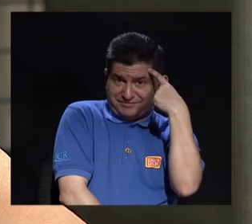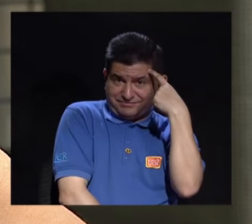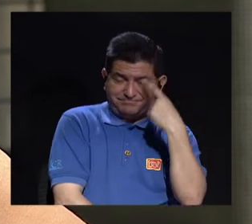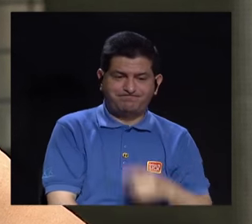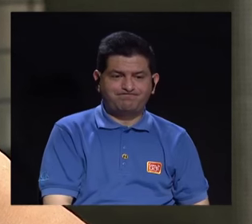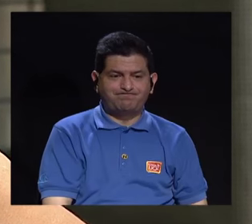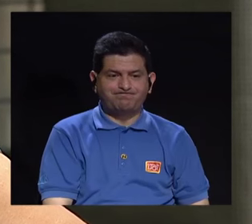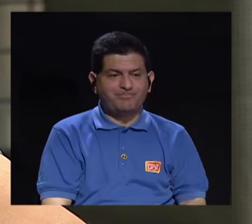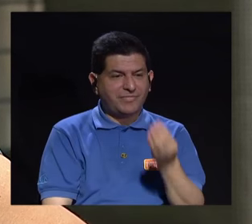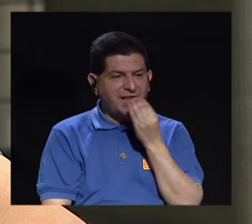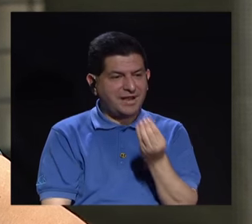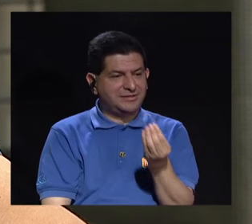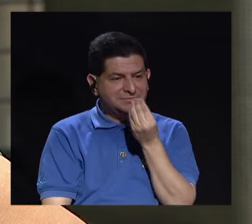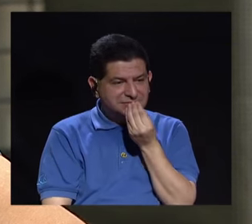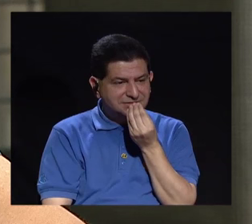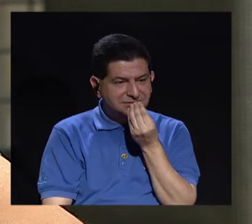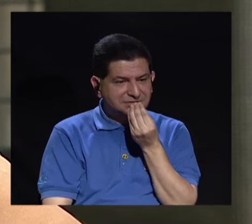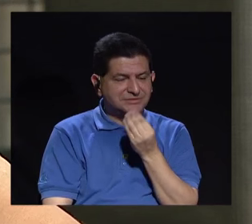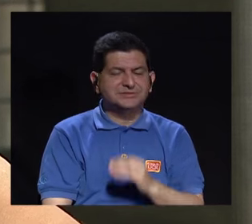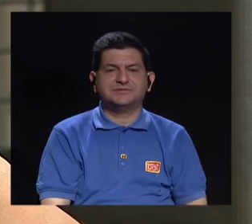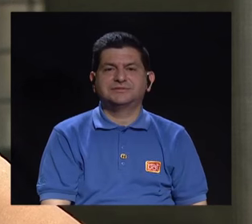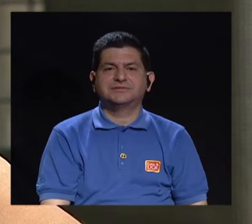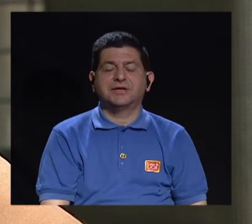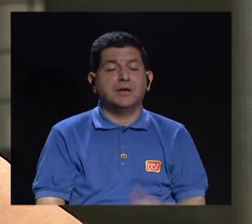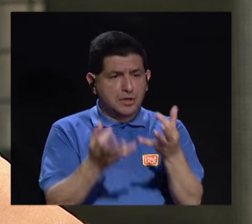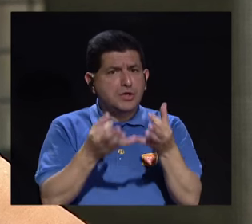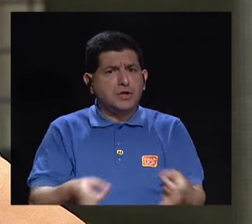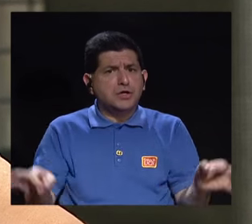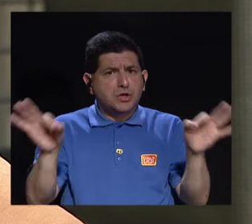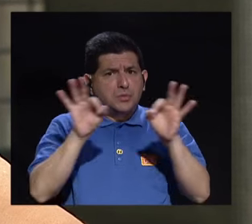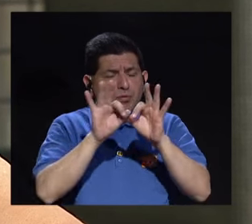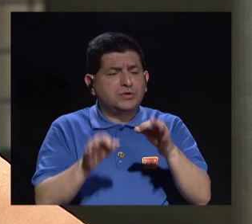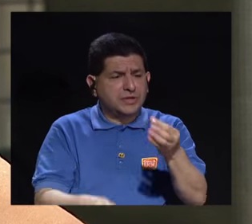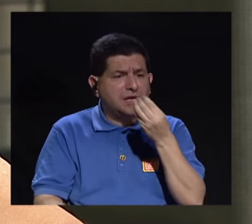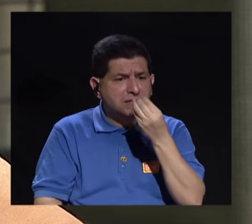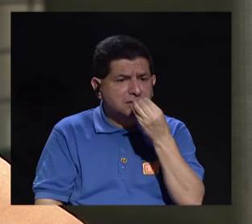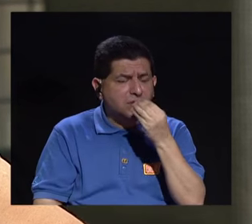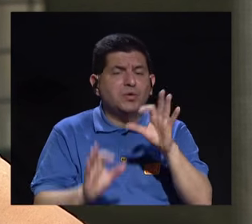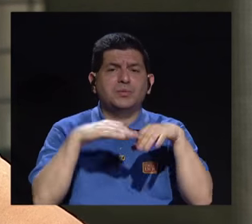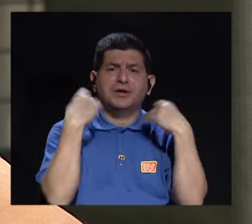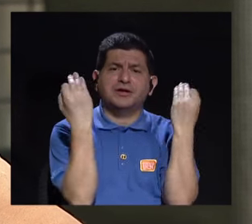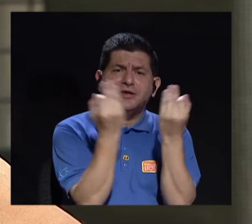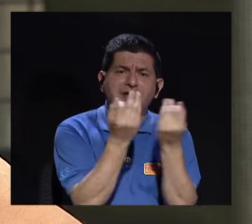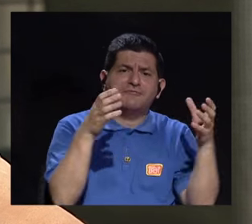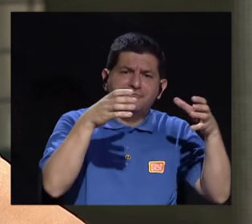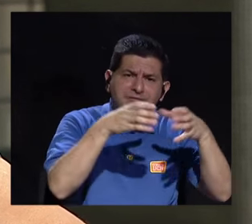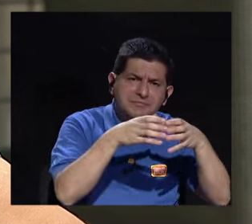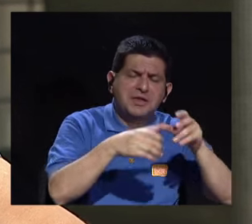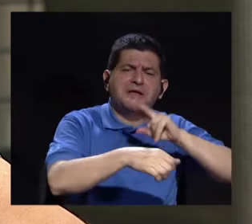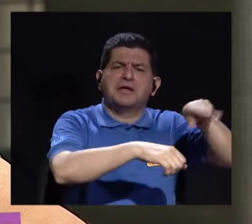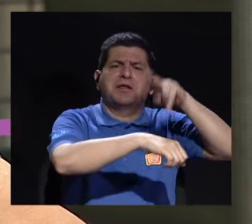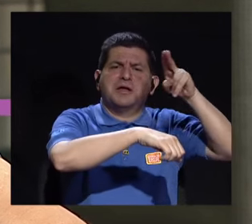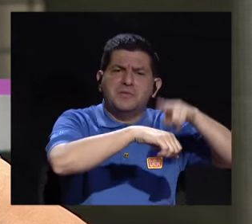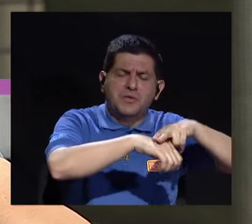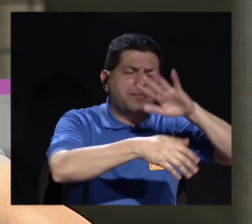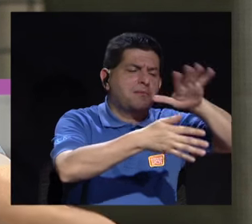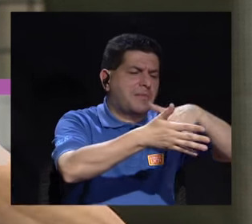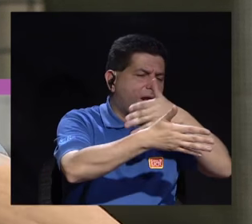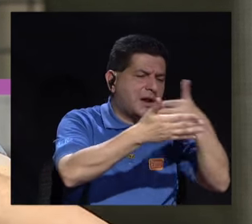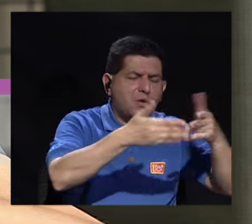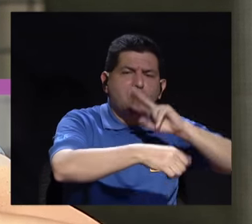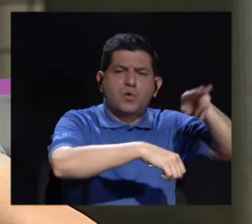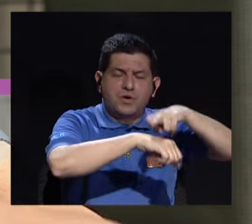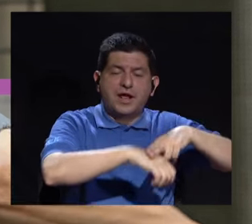en el aspecto alimentario, digamos que las comidas son importantes, sean comidas familiares, comidas normales, con